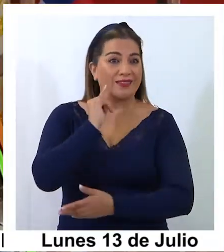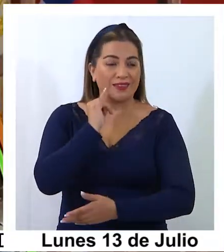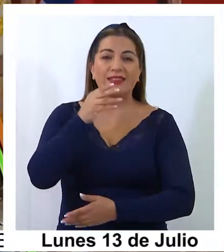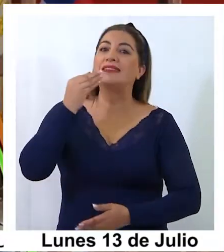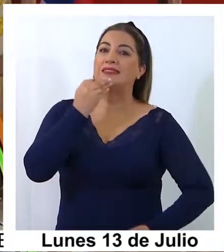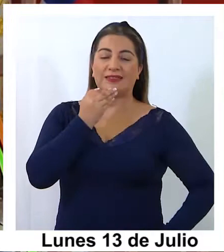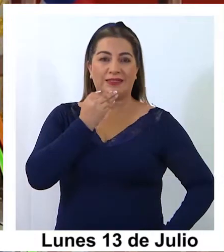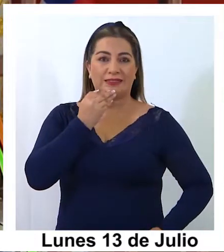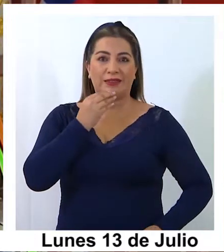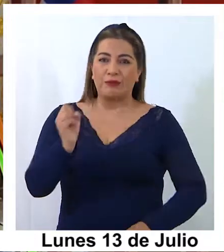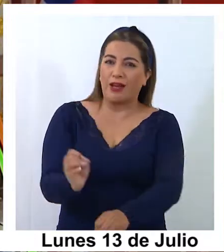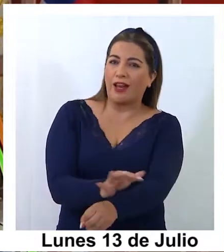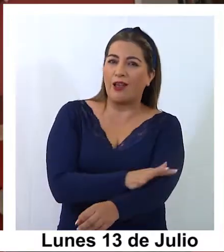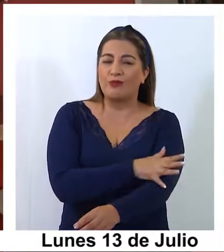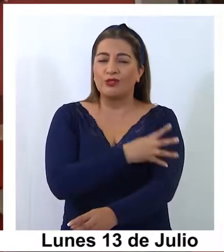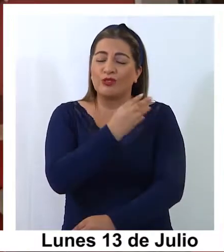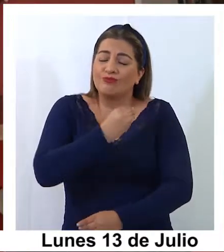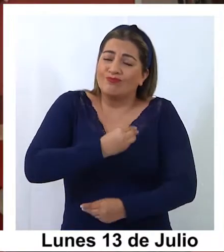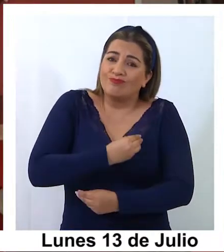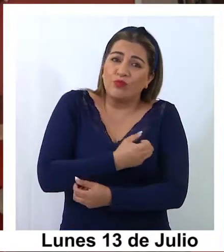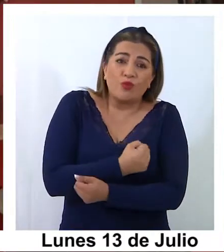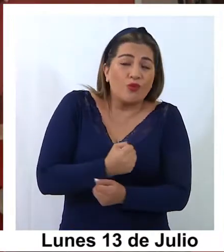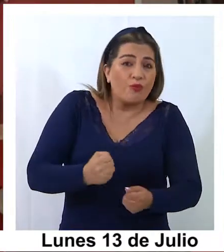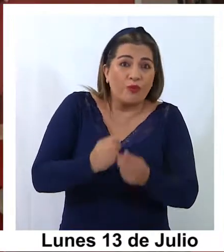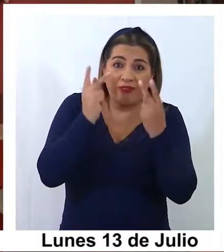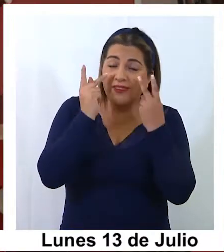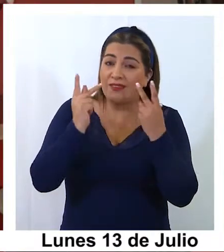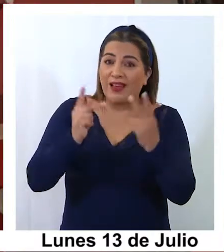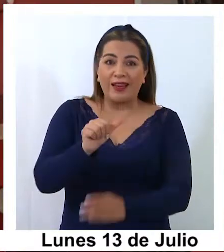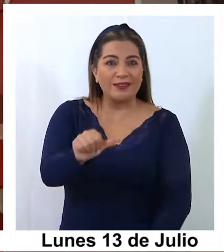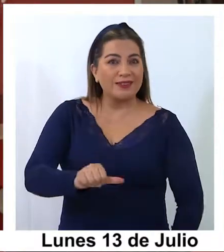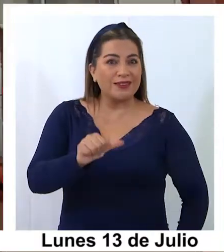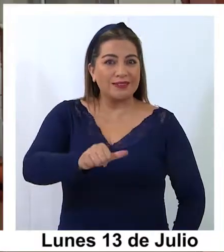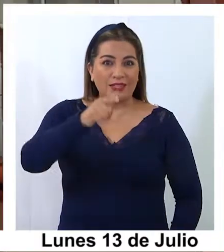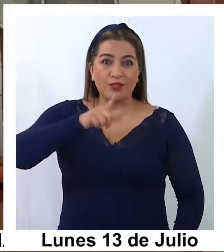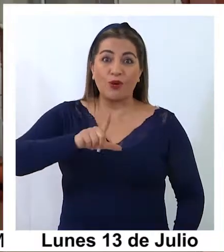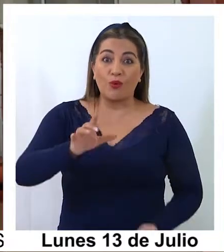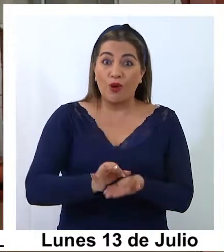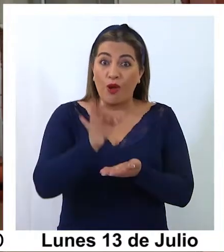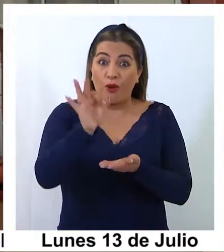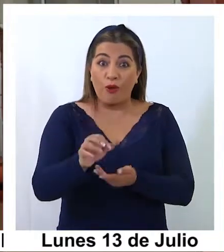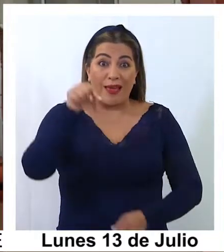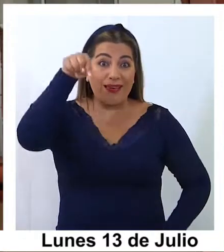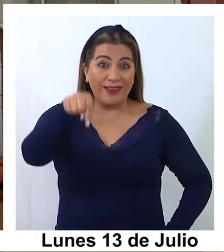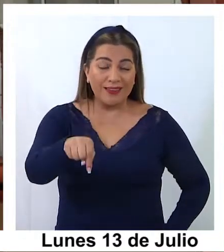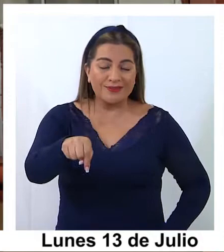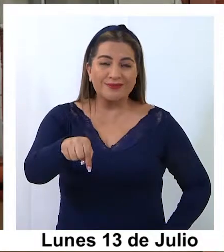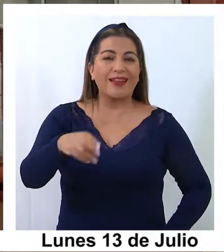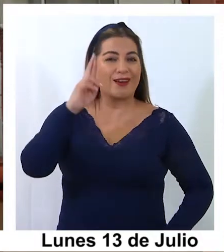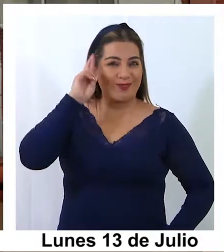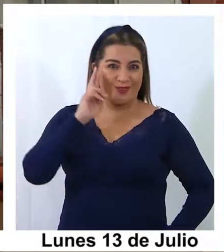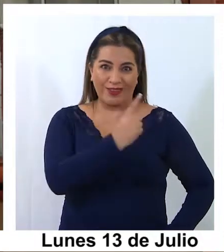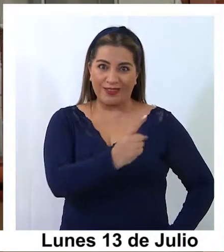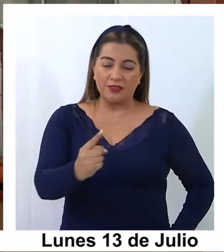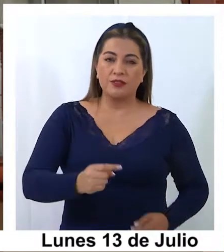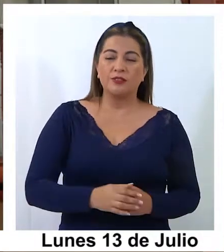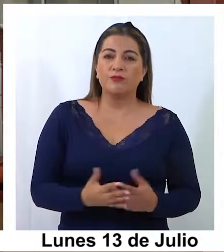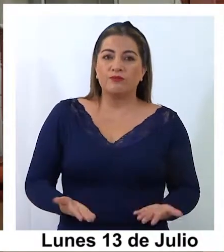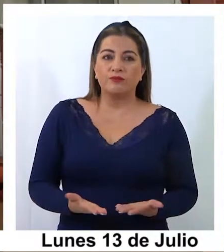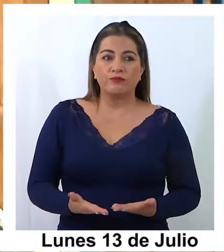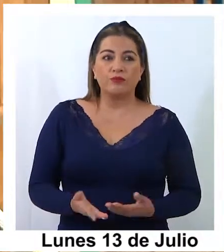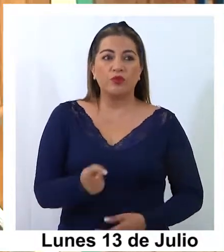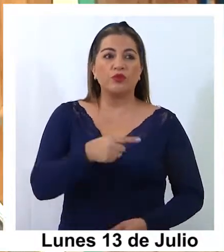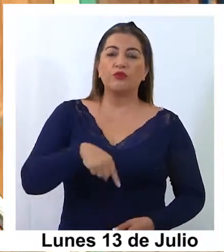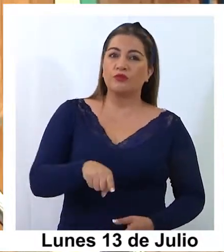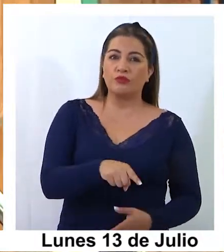donde además el sentimiento de pena por no estar para este 16 de julio en el pueblo, está presente. Es fuerte porque uno